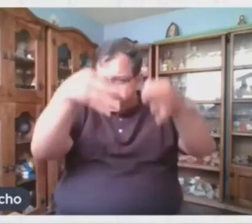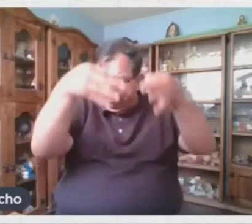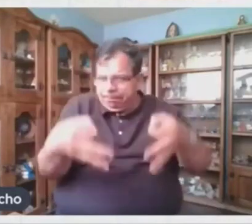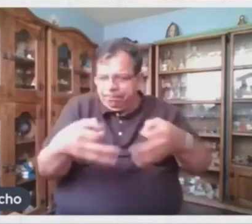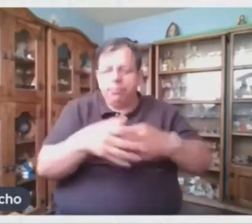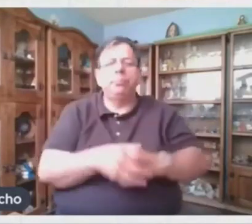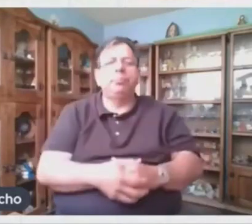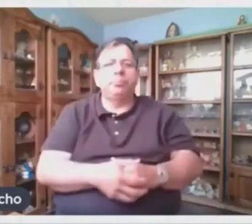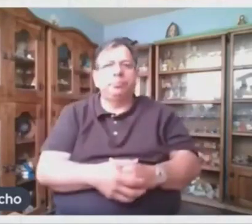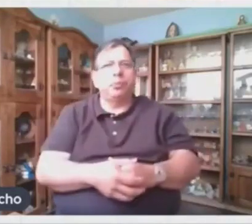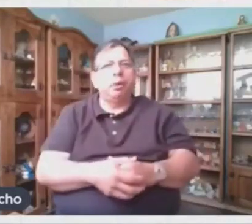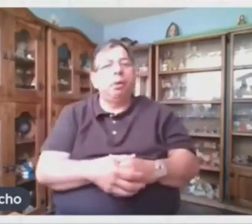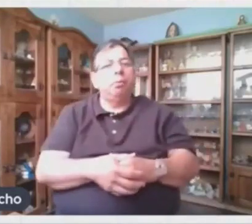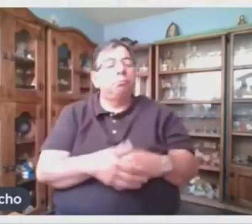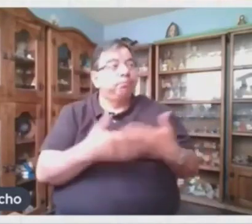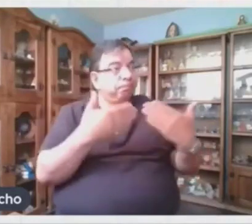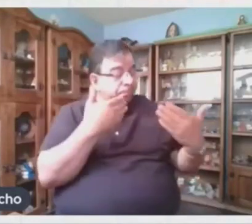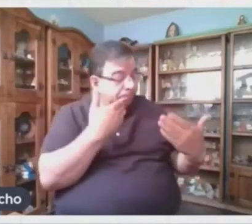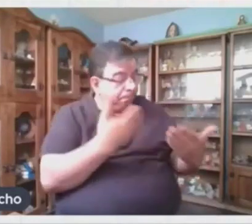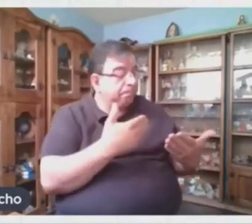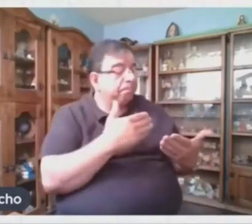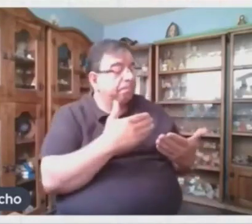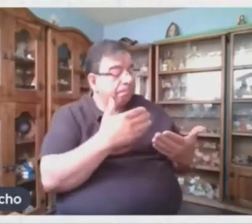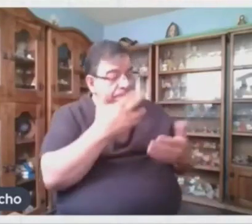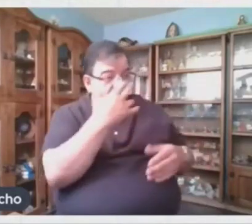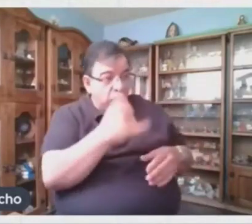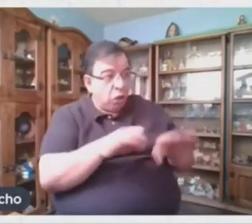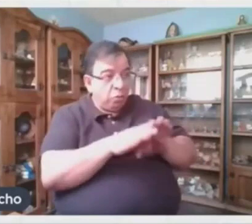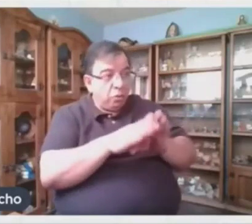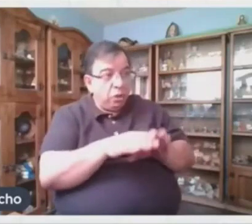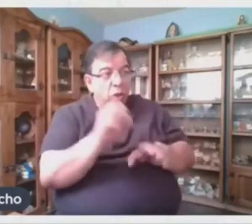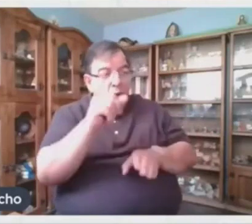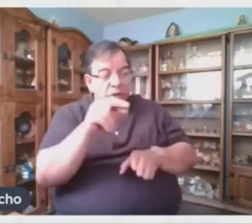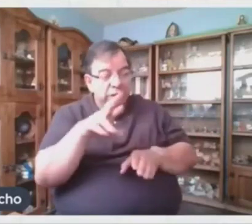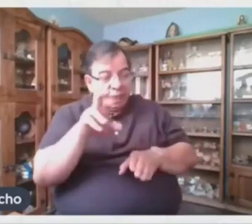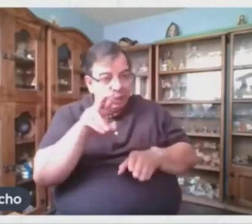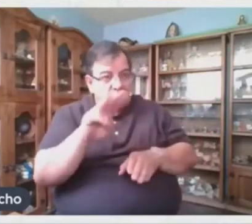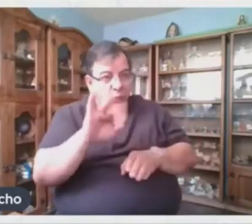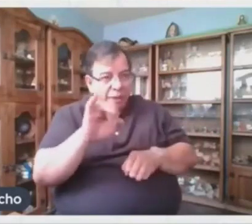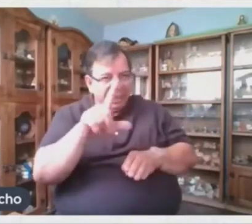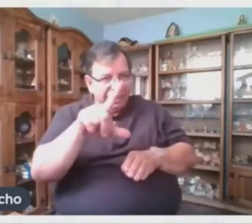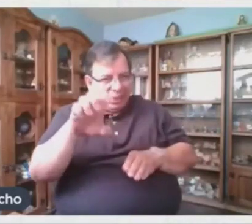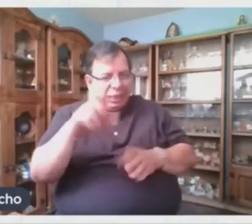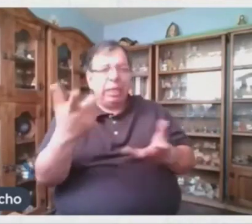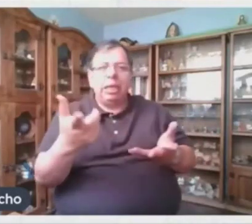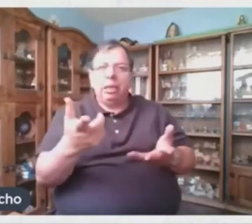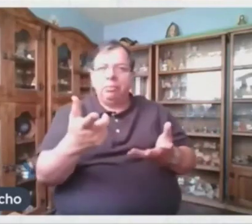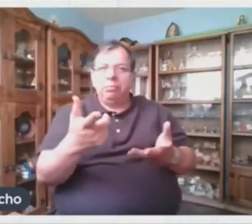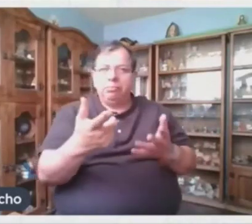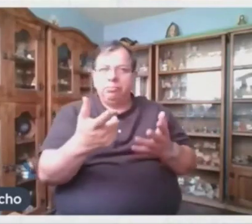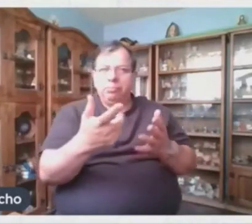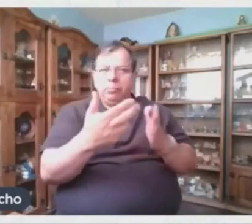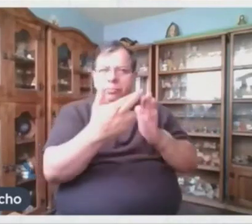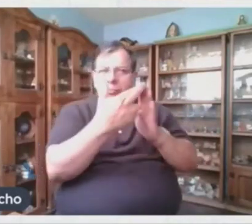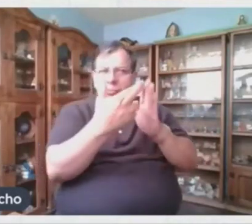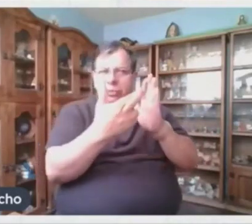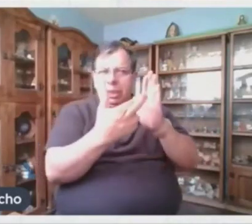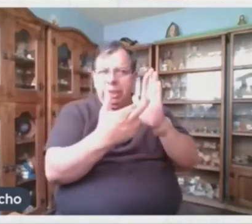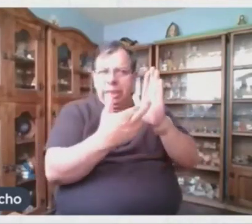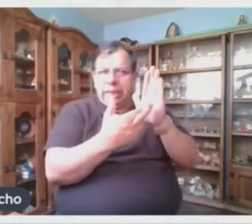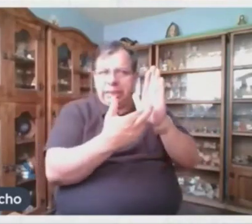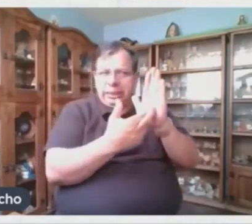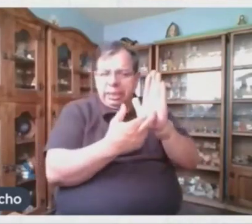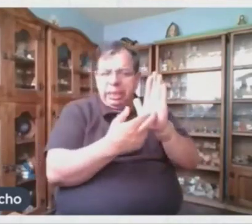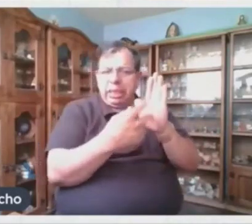Ok. Tienes razón, Karina. Como dijo Oscar Wilde, no existen más de dos reglas para escribir. Tener algo que